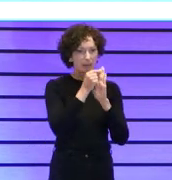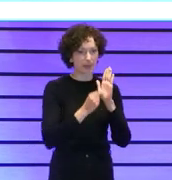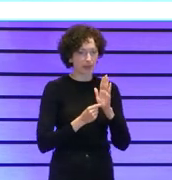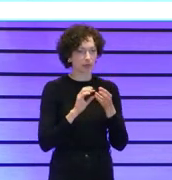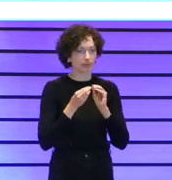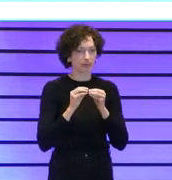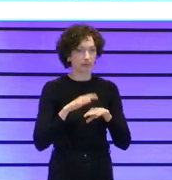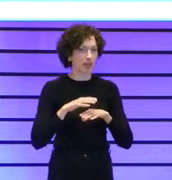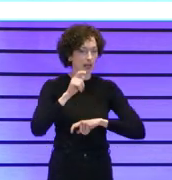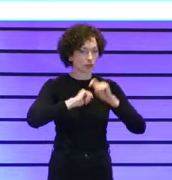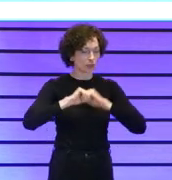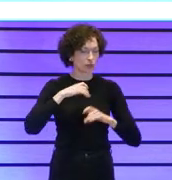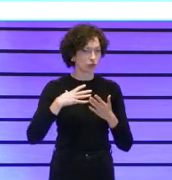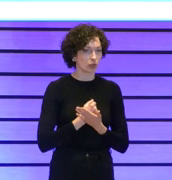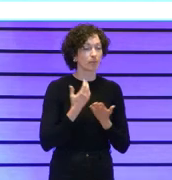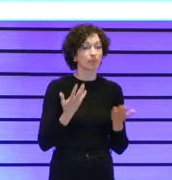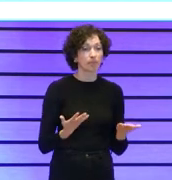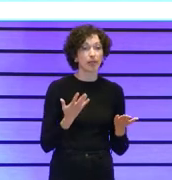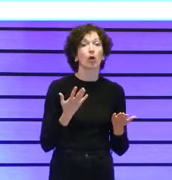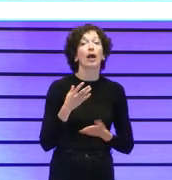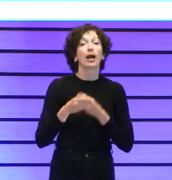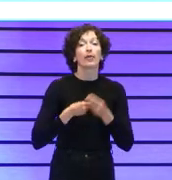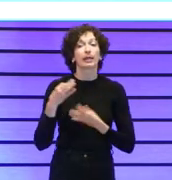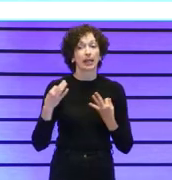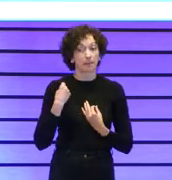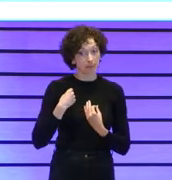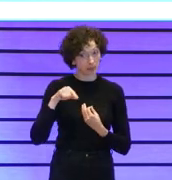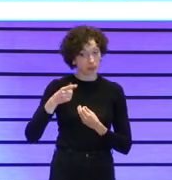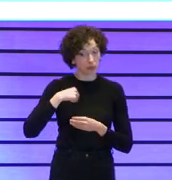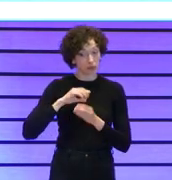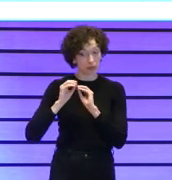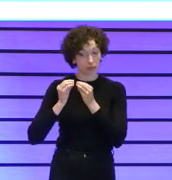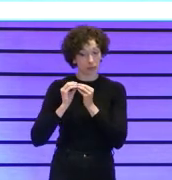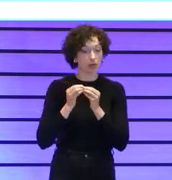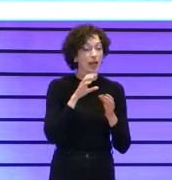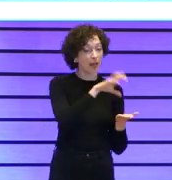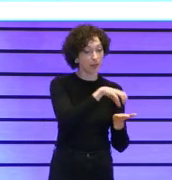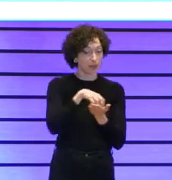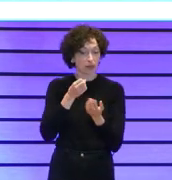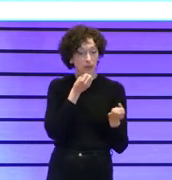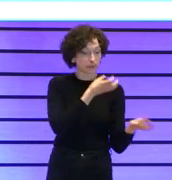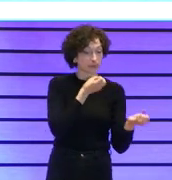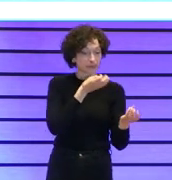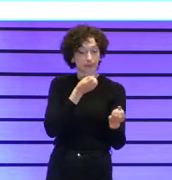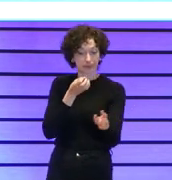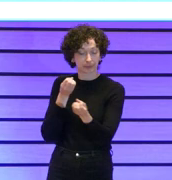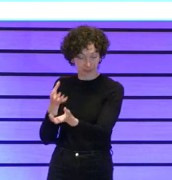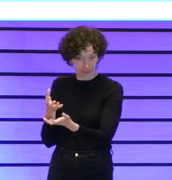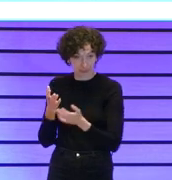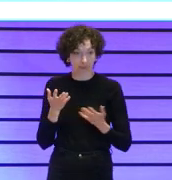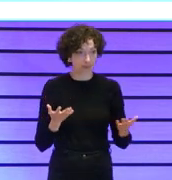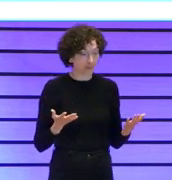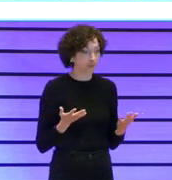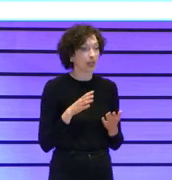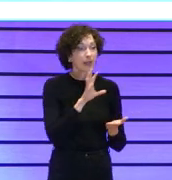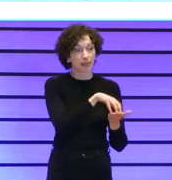toda la organización y entonces lo que tuvimos que hacer fue llevar esa información a los centros entonces en cada centro tuvimos que hacer una